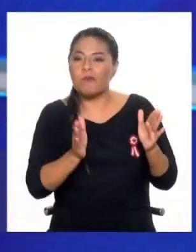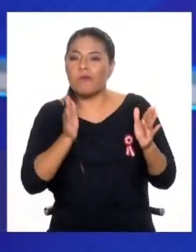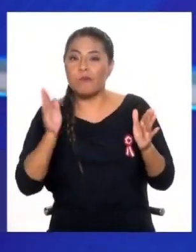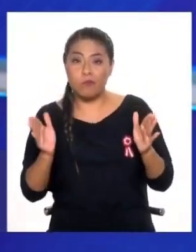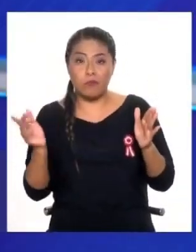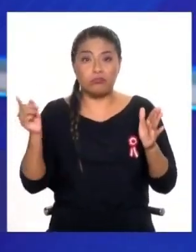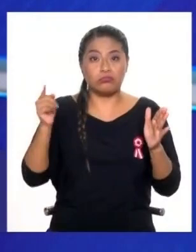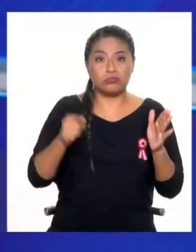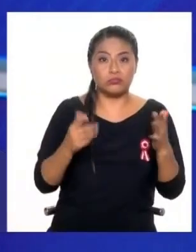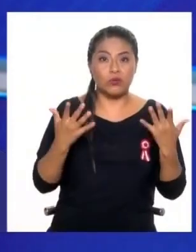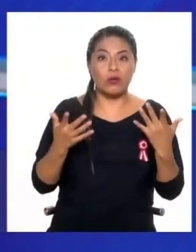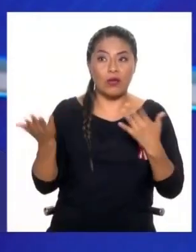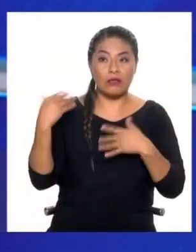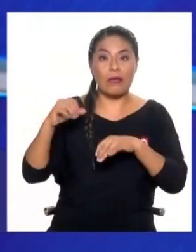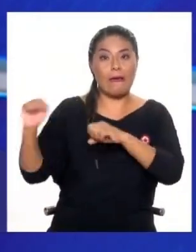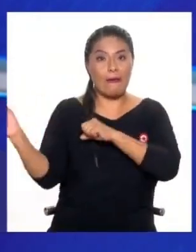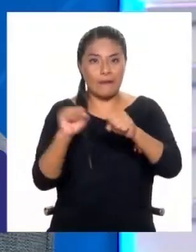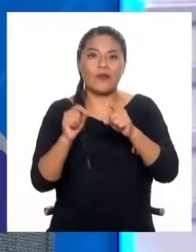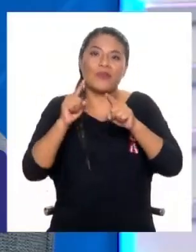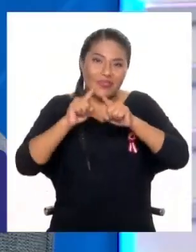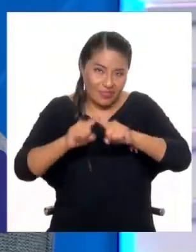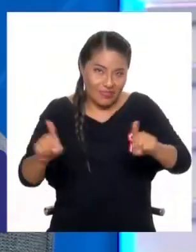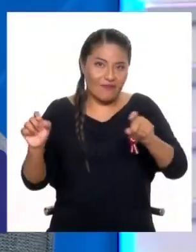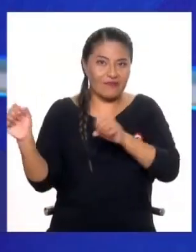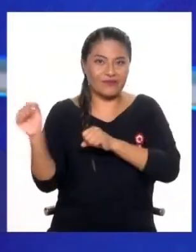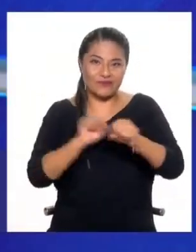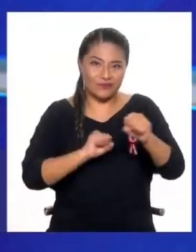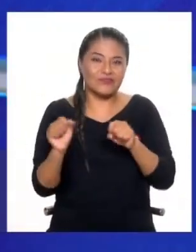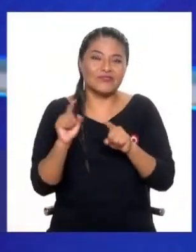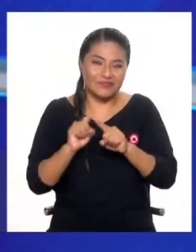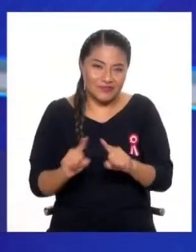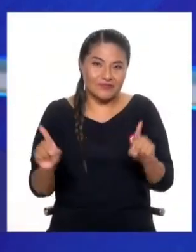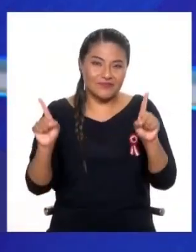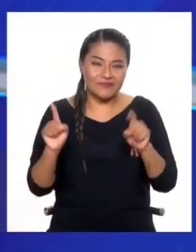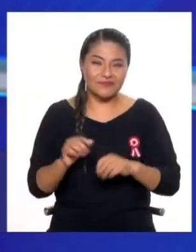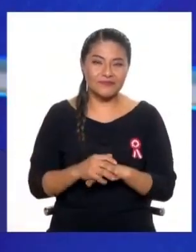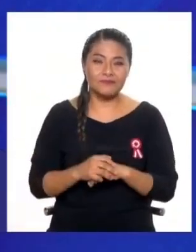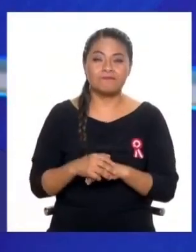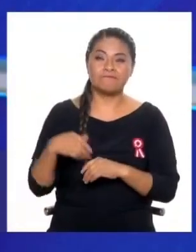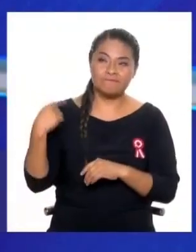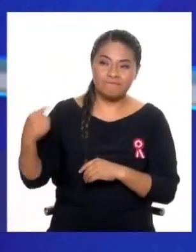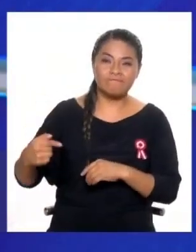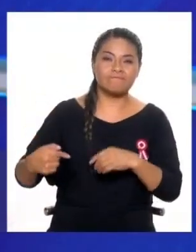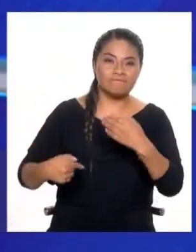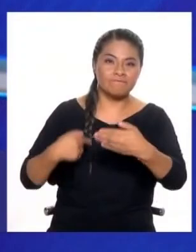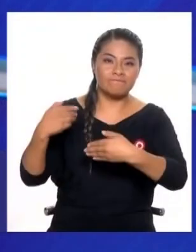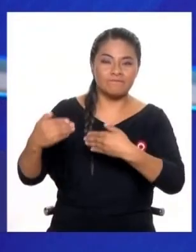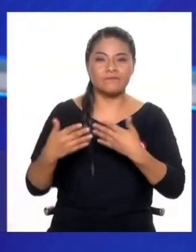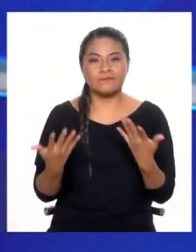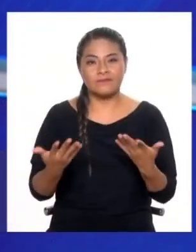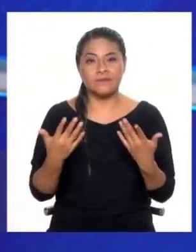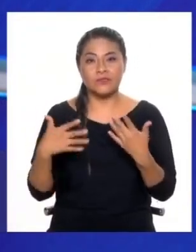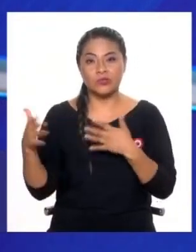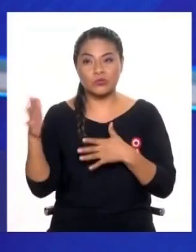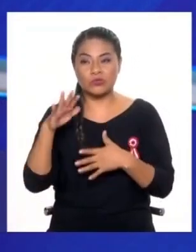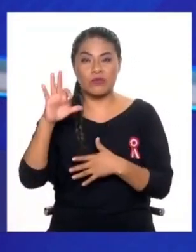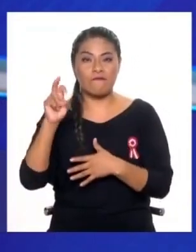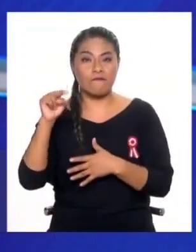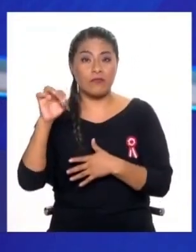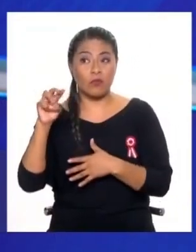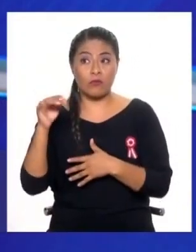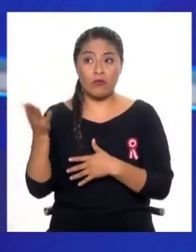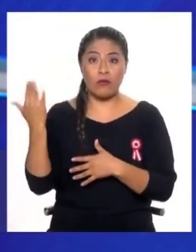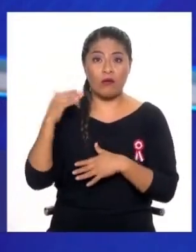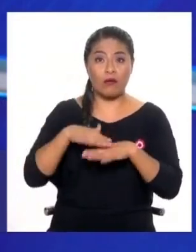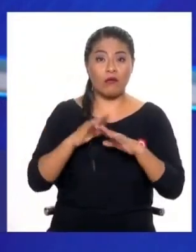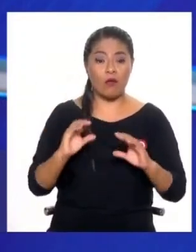los sismos, si es que otro día podemos hablar acerca de los sismos. así, ¿no? O sea, estos fenómenos, por ejemplo, estamos teniendo en el sur